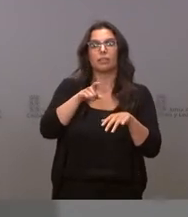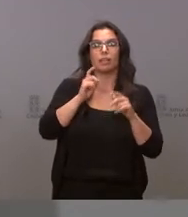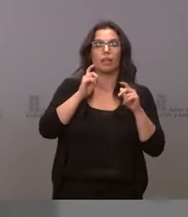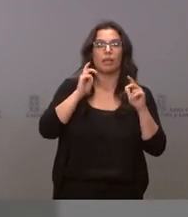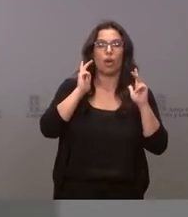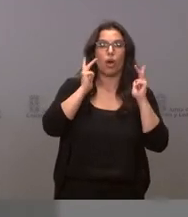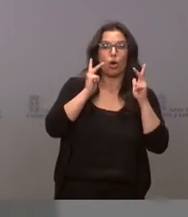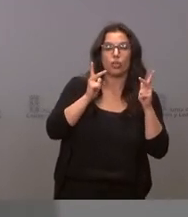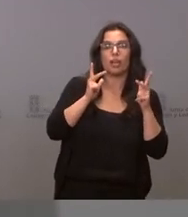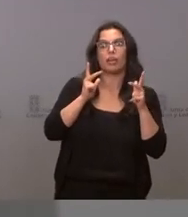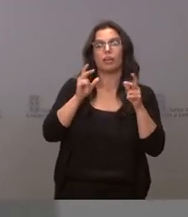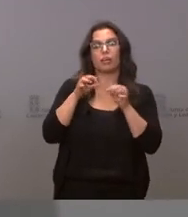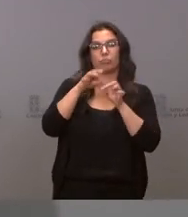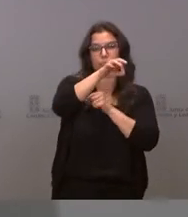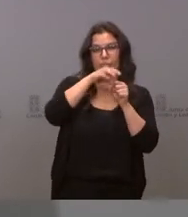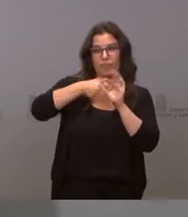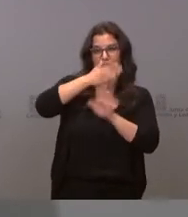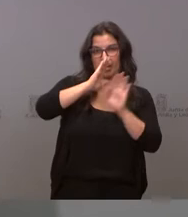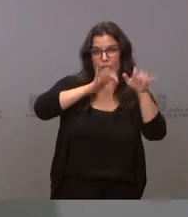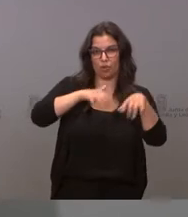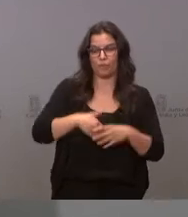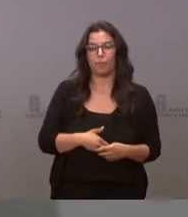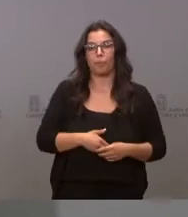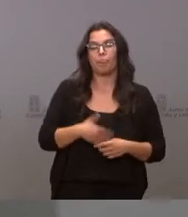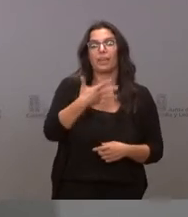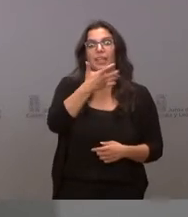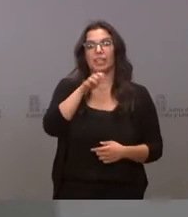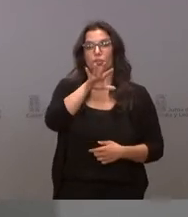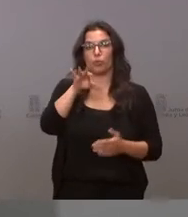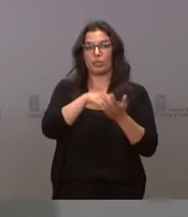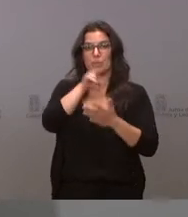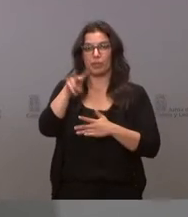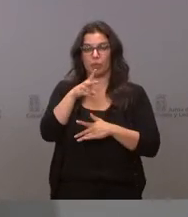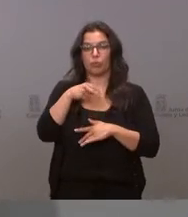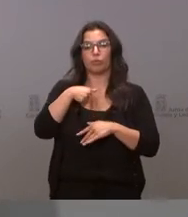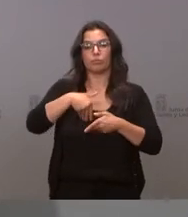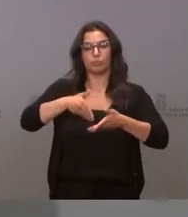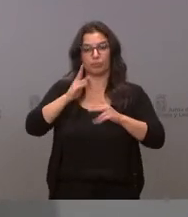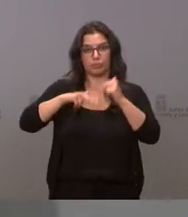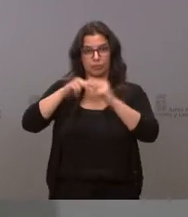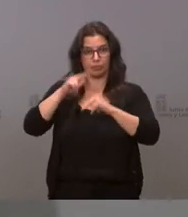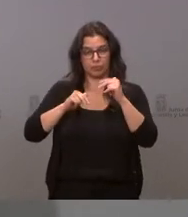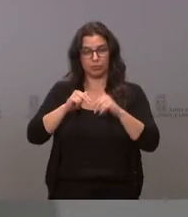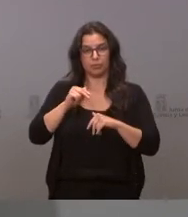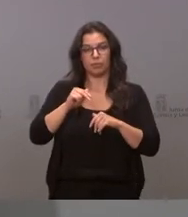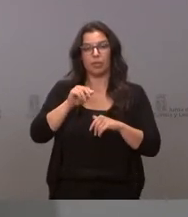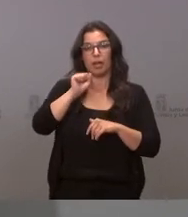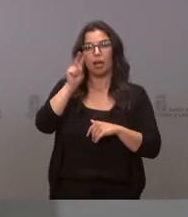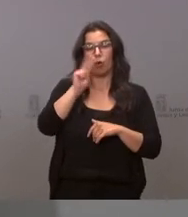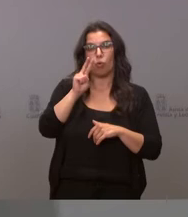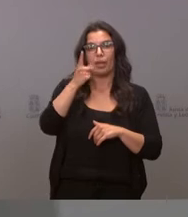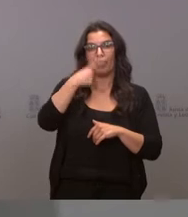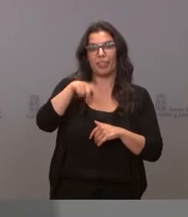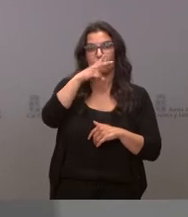Sabero, en la provincia de León. Otros 550.000 euros para obras en las carreteras AV120